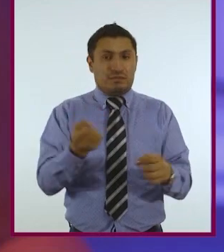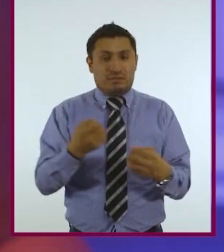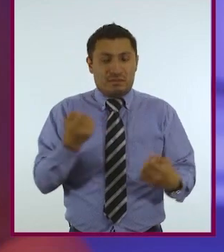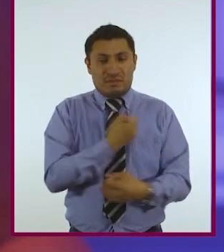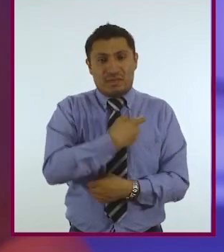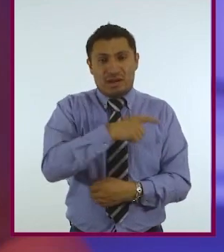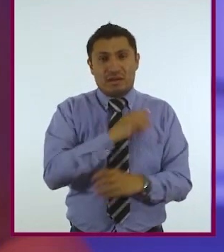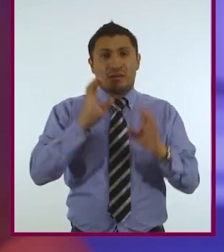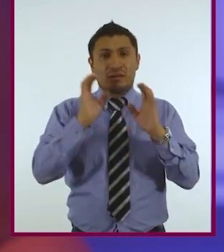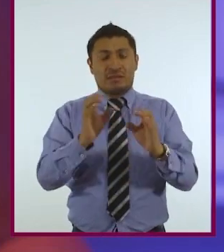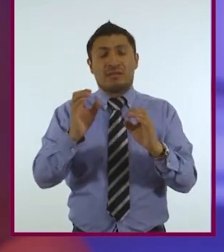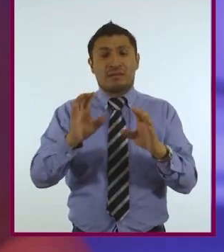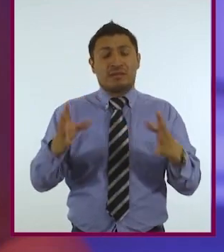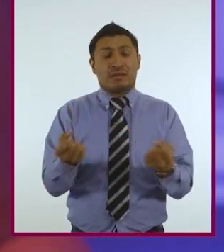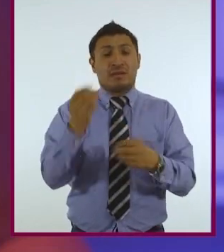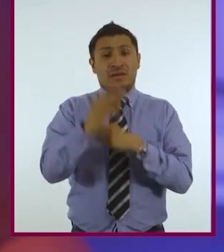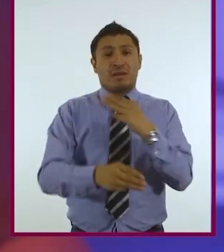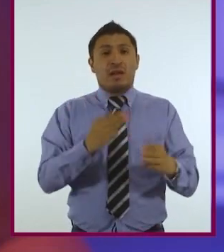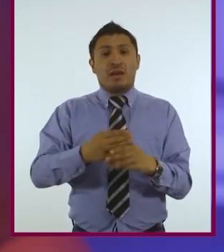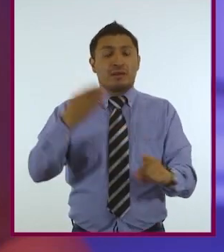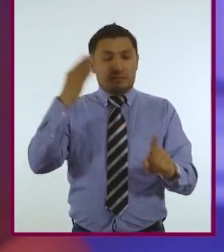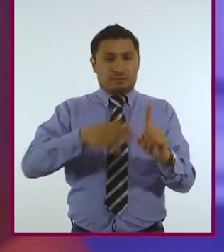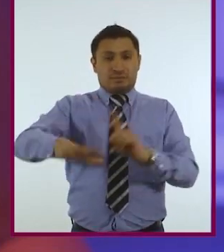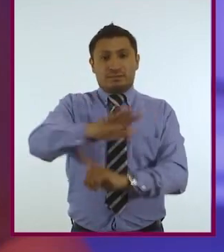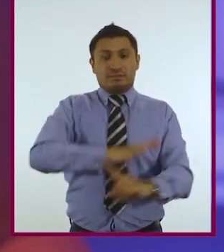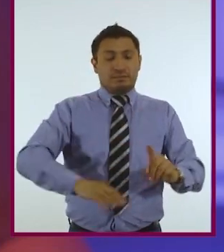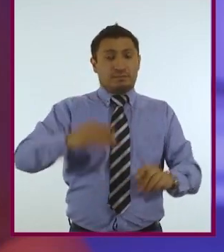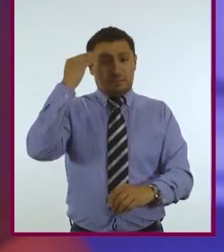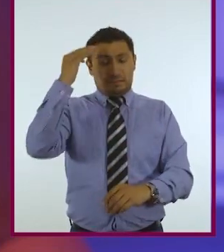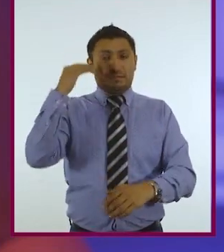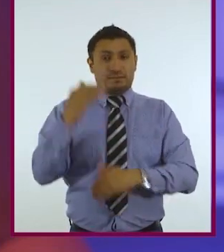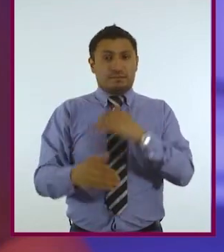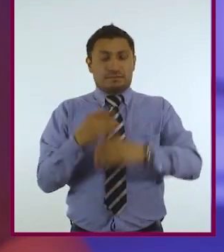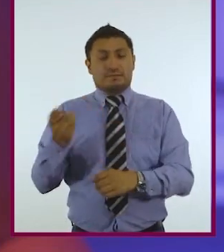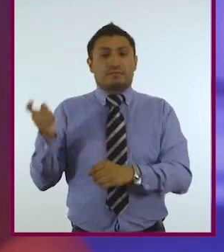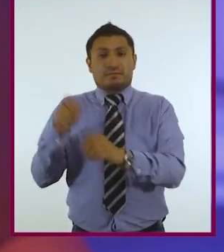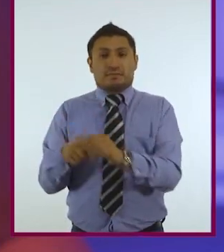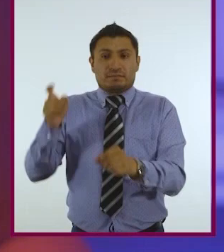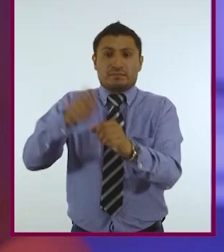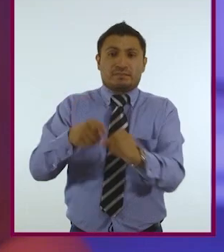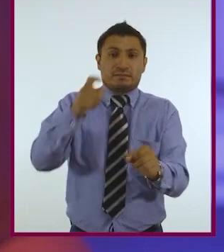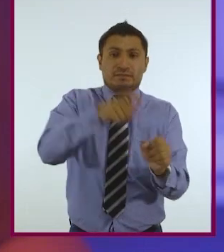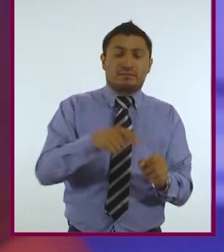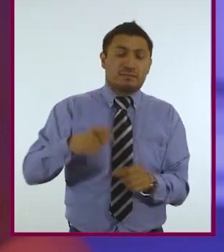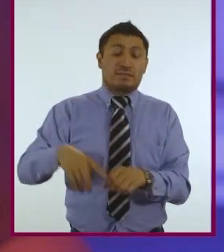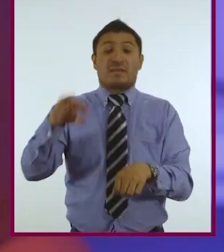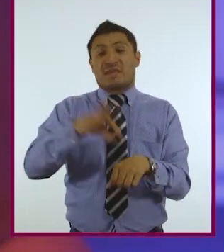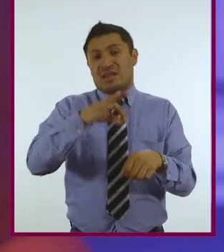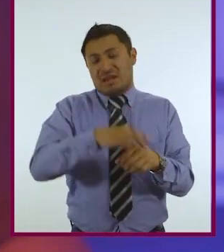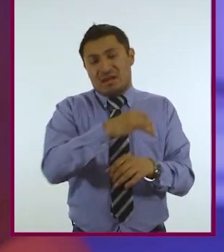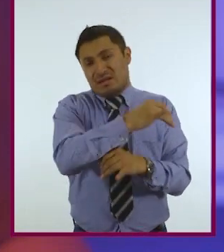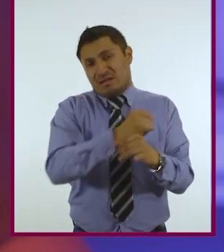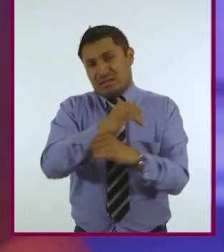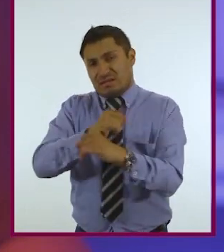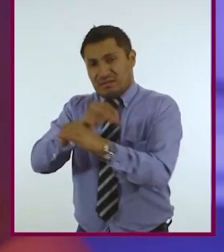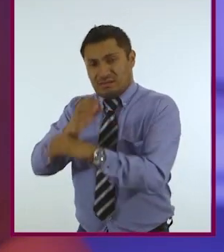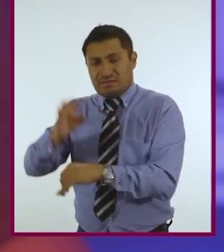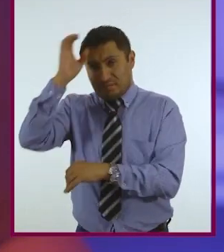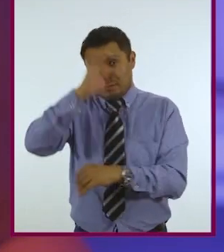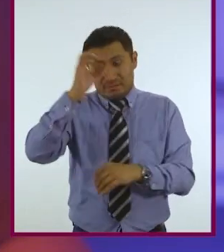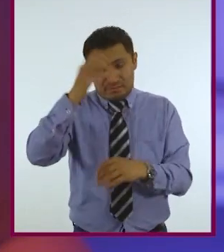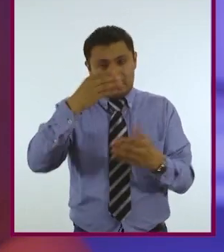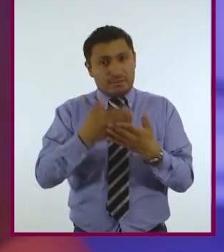salvación del planeta, más enfocada al medio ambiente, con el tiempo suma la acción del quehacer médico y de la investigación científica.